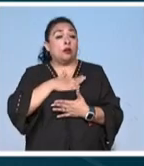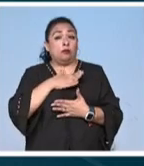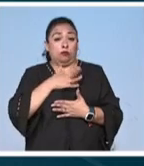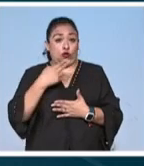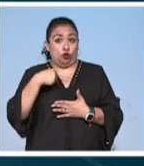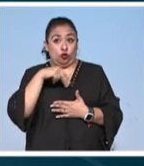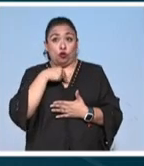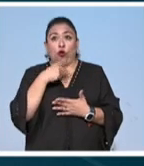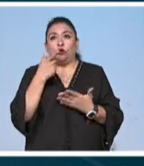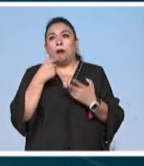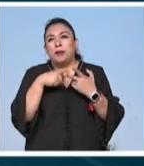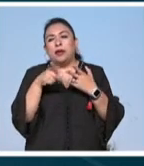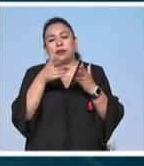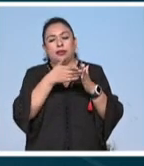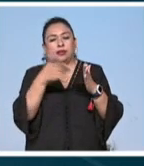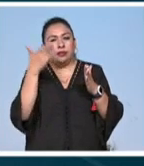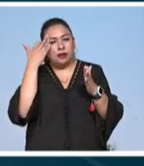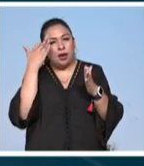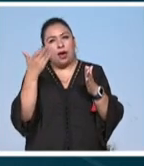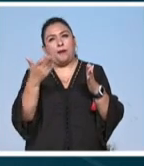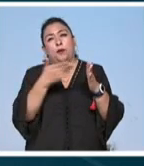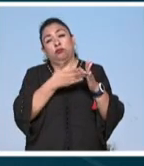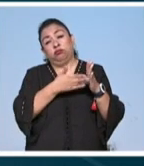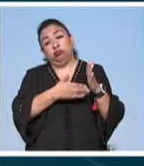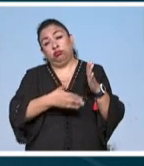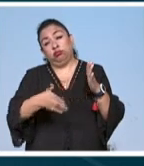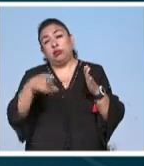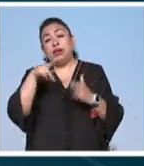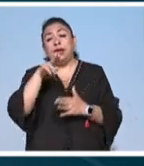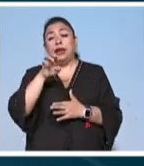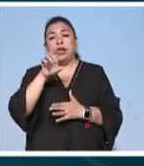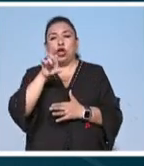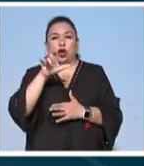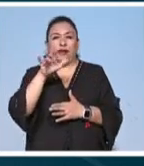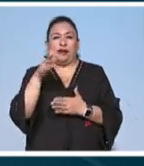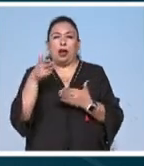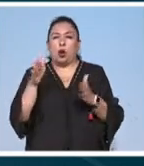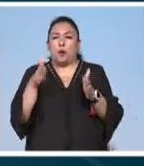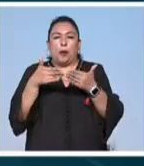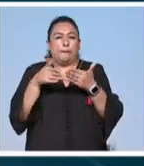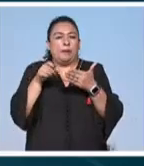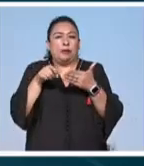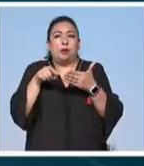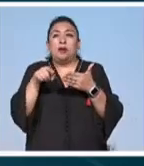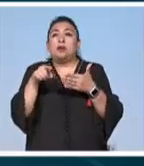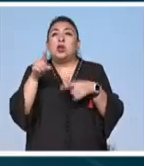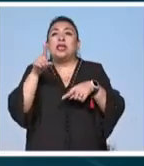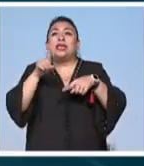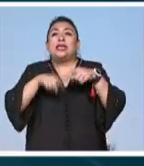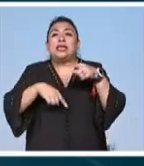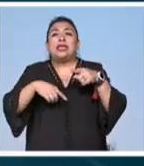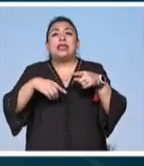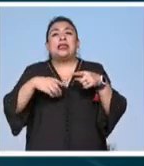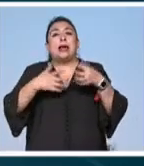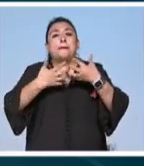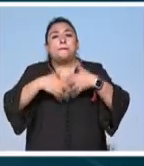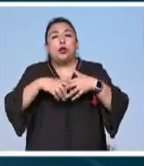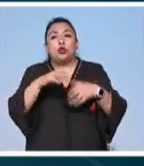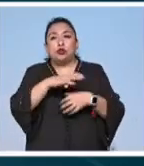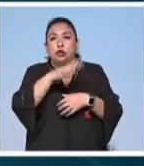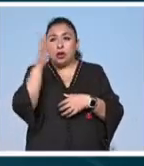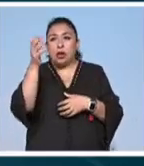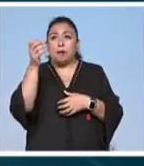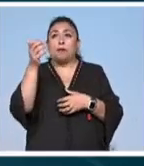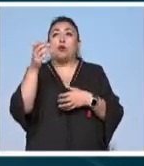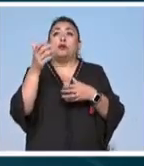a partir de todo este periodo largo periodo neoliberal pues se desmanteló la producción del campo y empezamos a